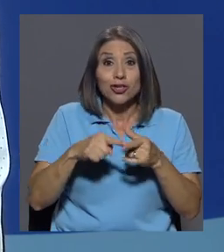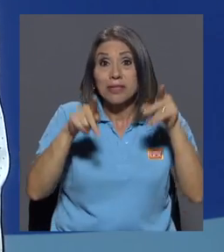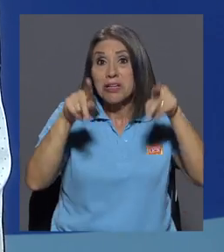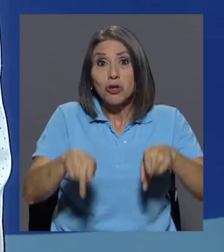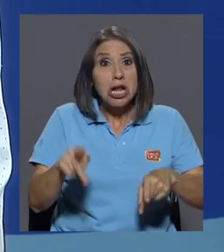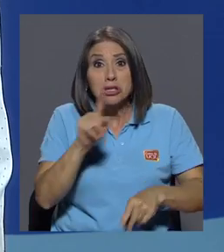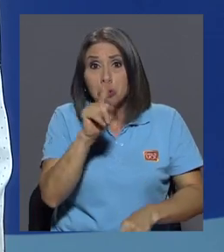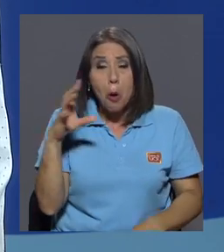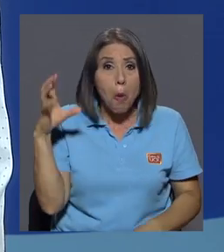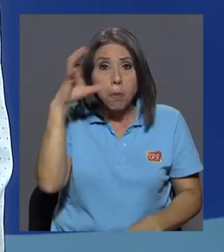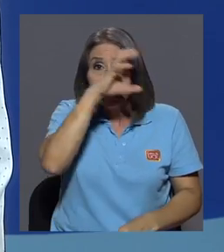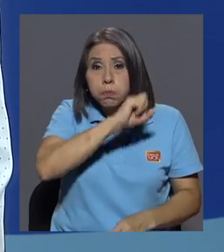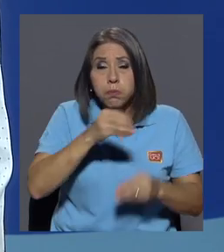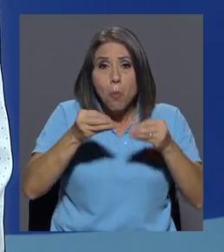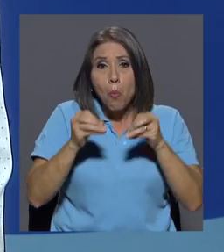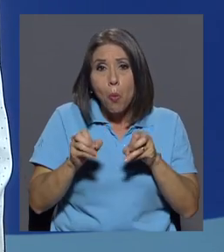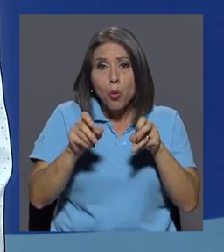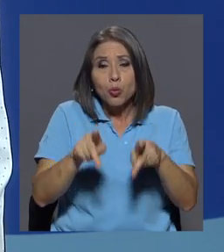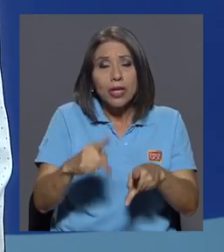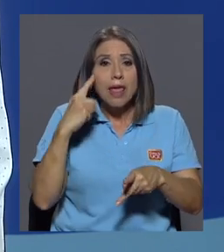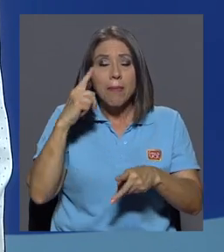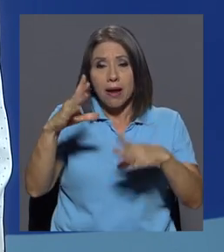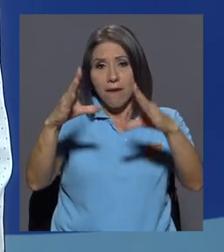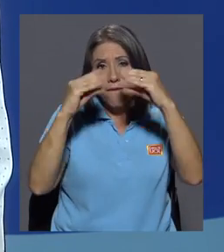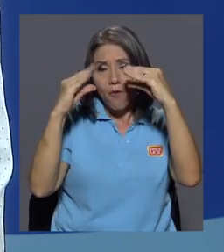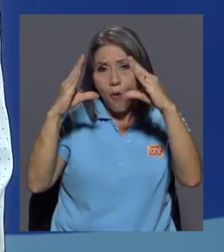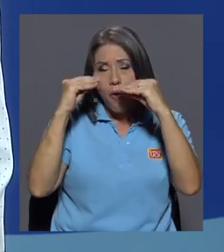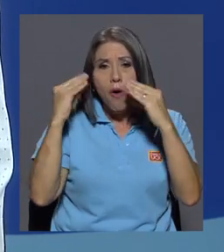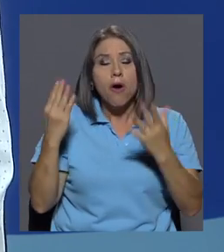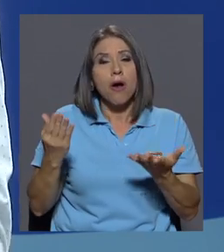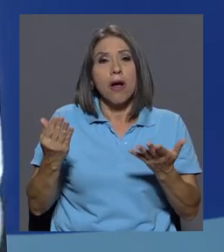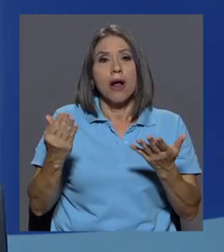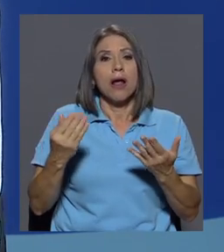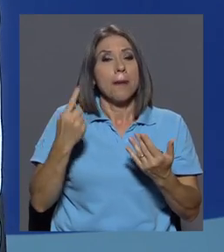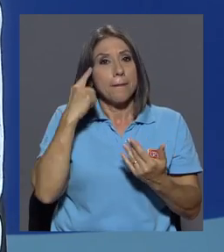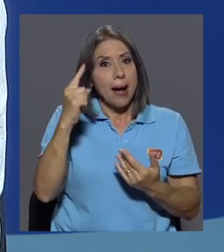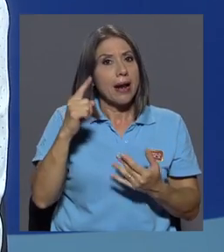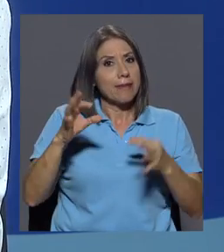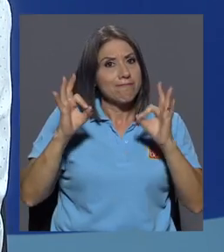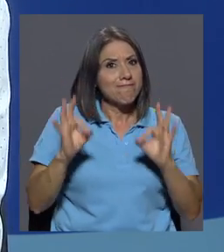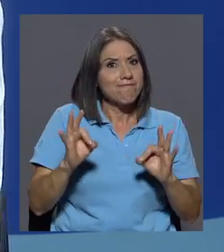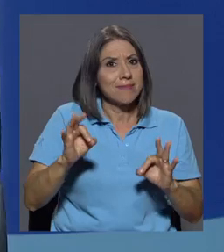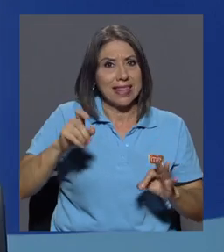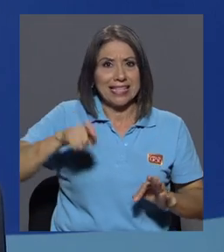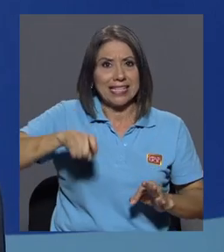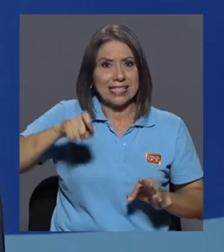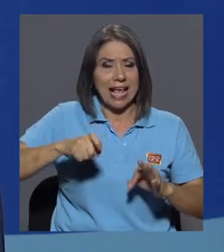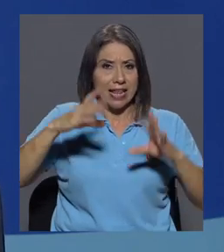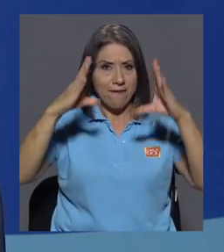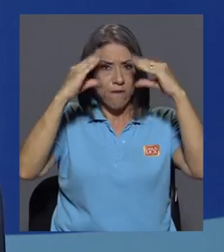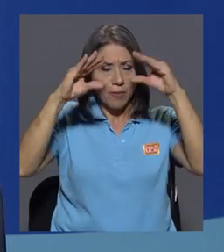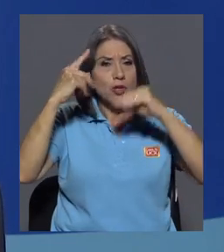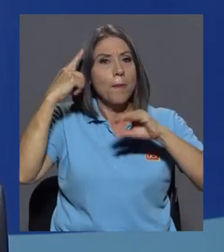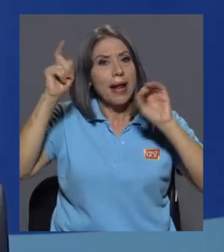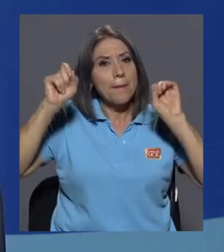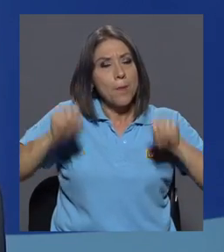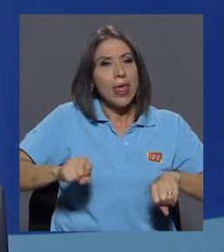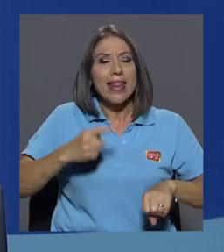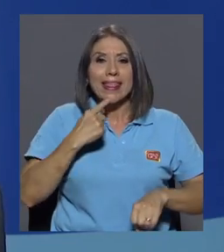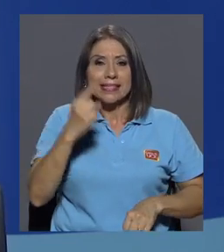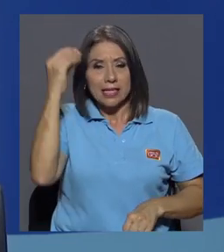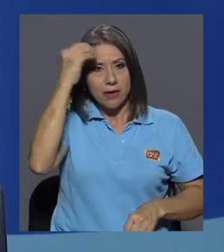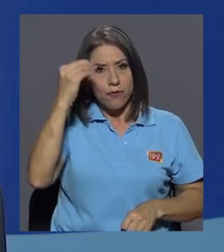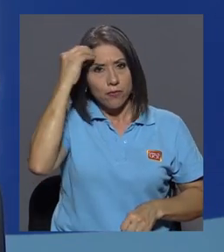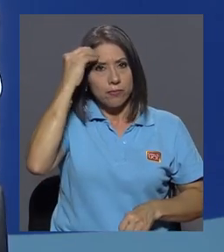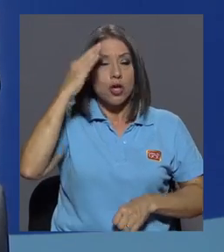oportunidad de informarse y de estar precisamente con la información necesaria para poder emitir un criterio, sobre todo sobre